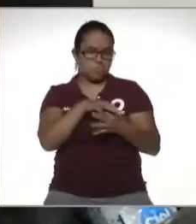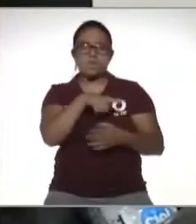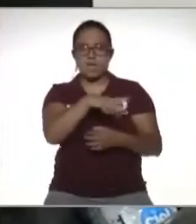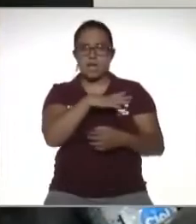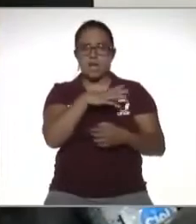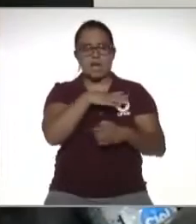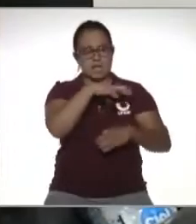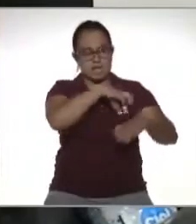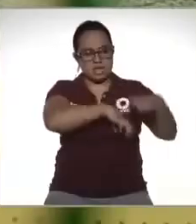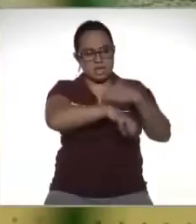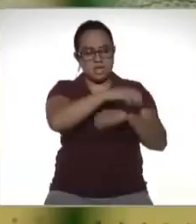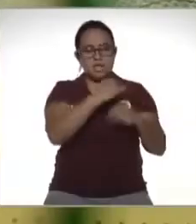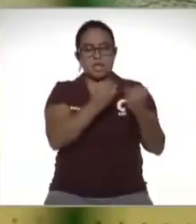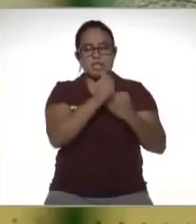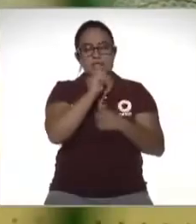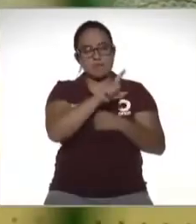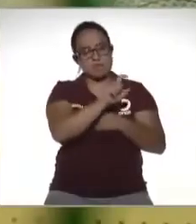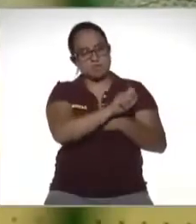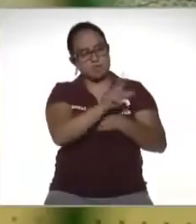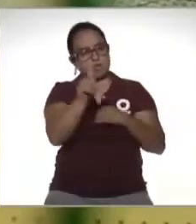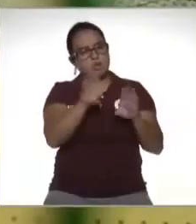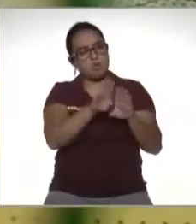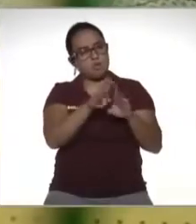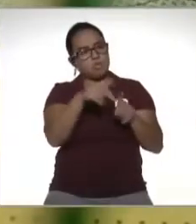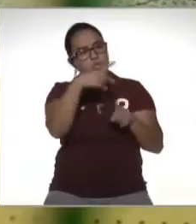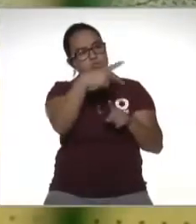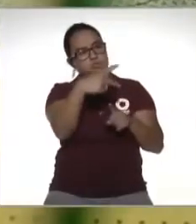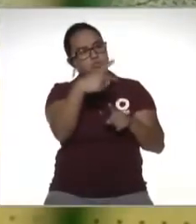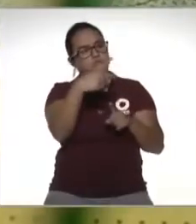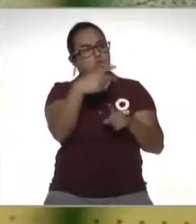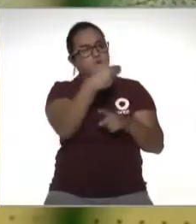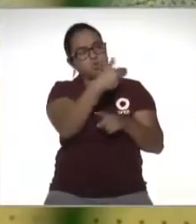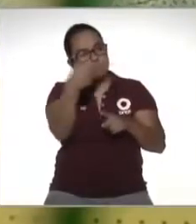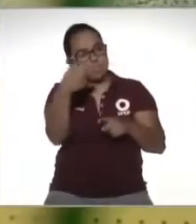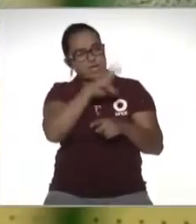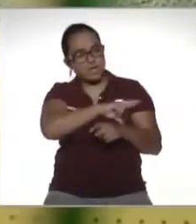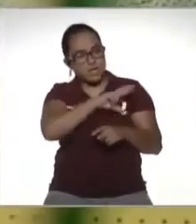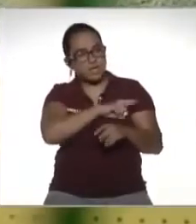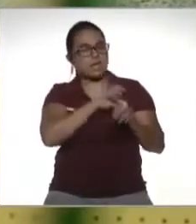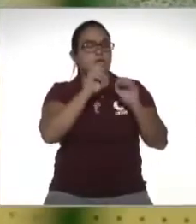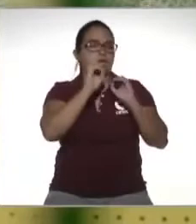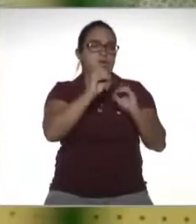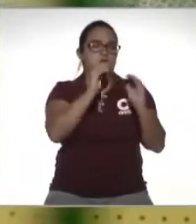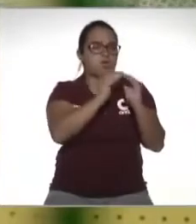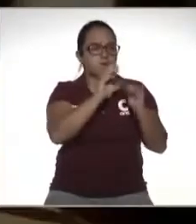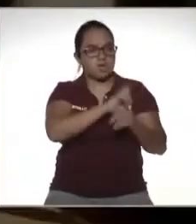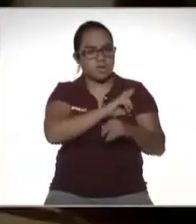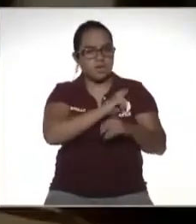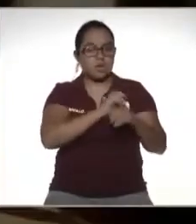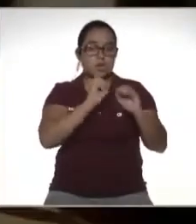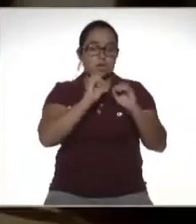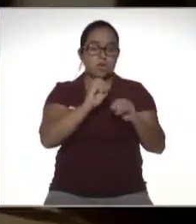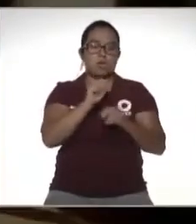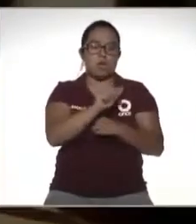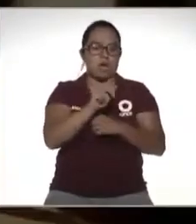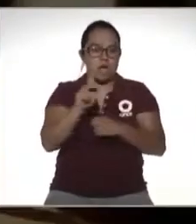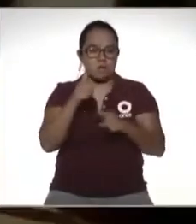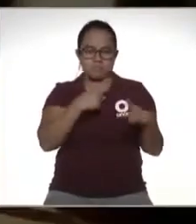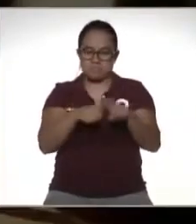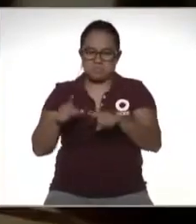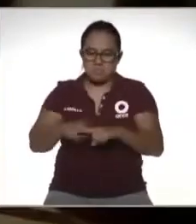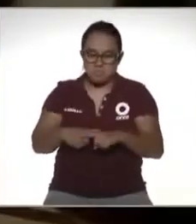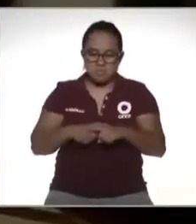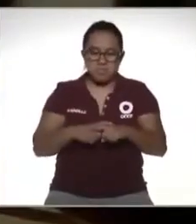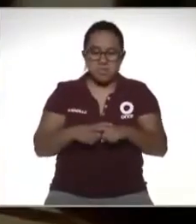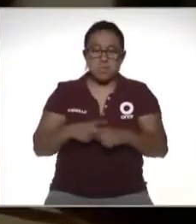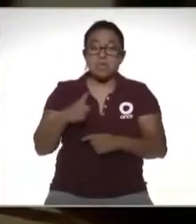de la actividad de enajenación de bienes o presten servicios a través de plataformas tecnológicas o similares y